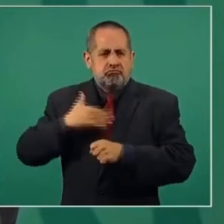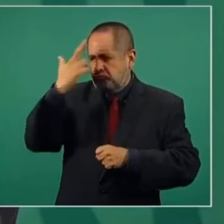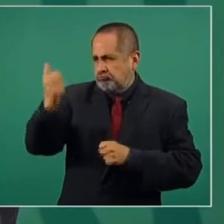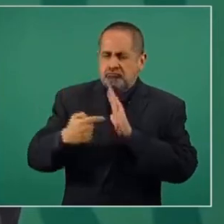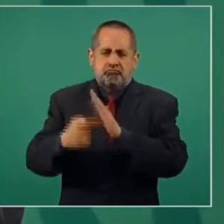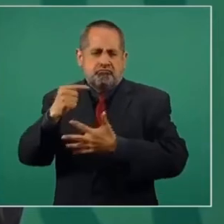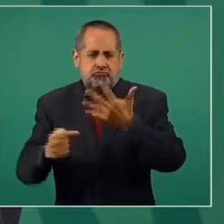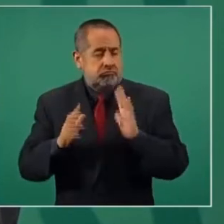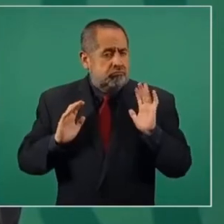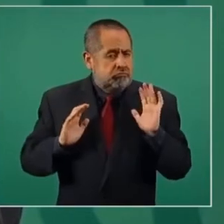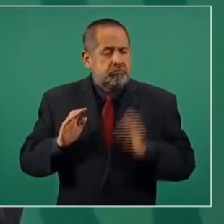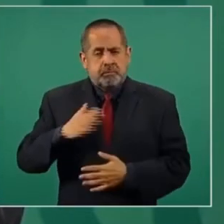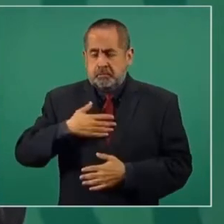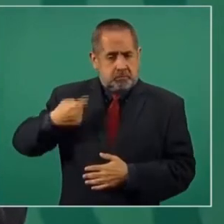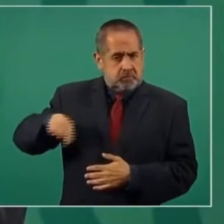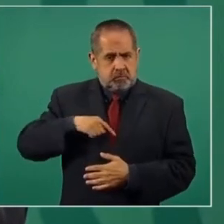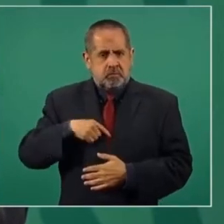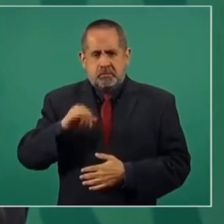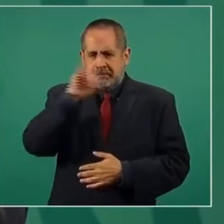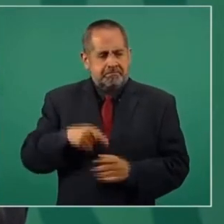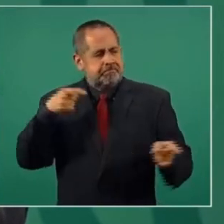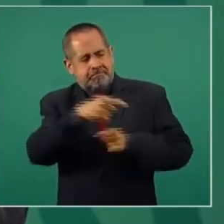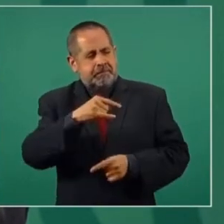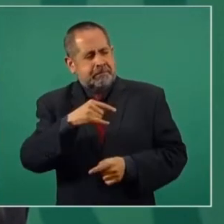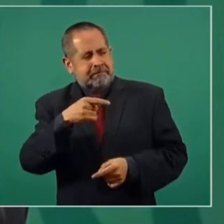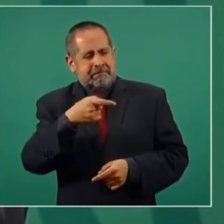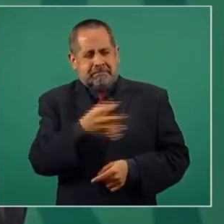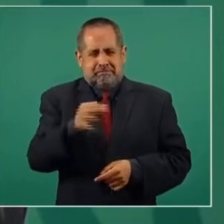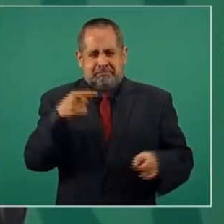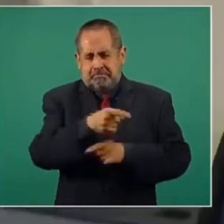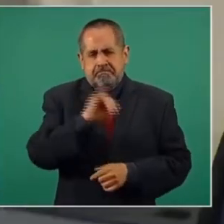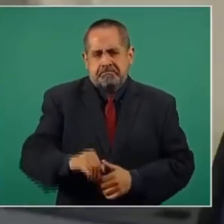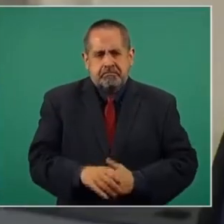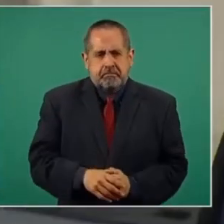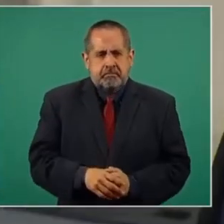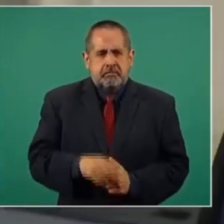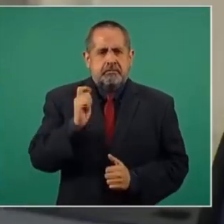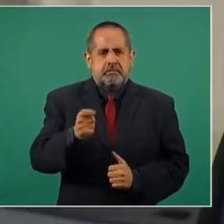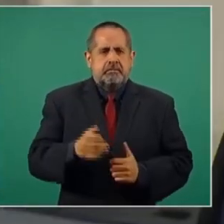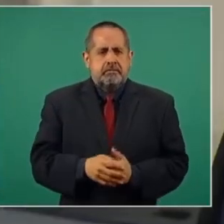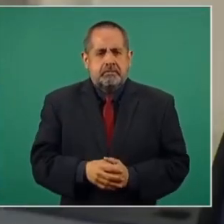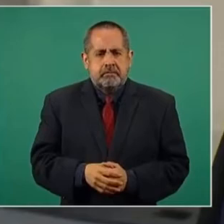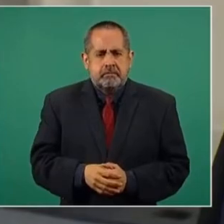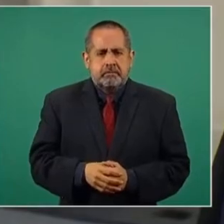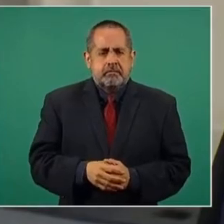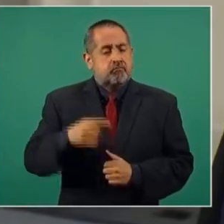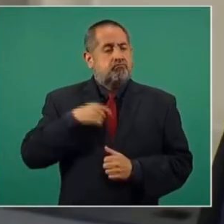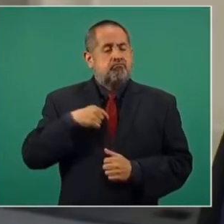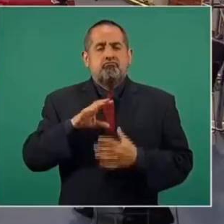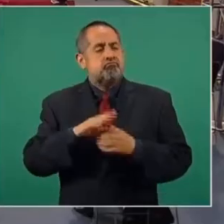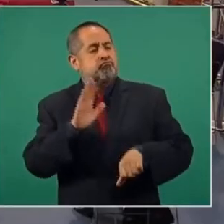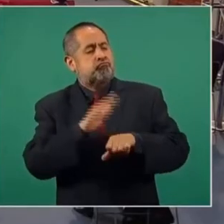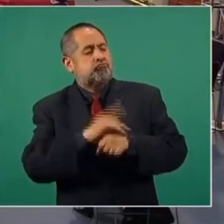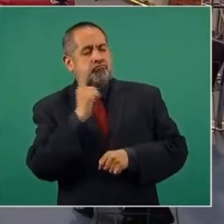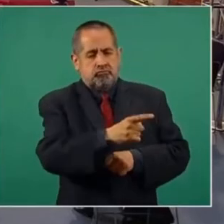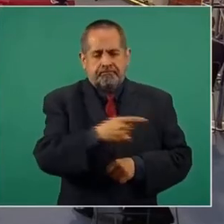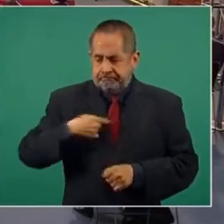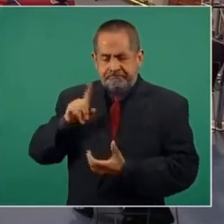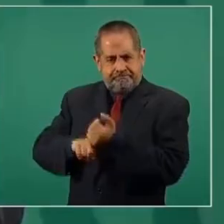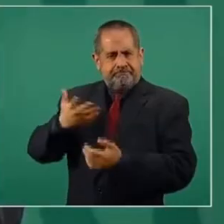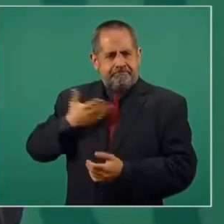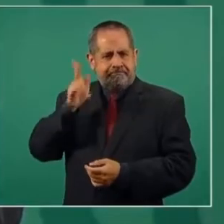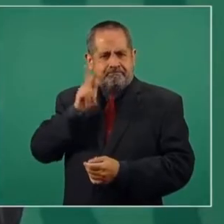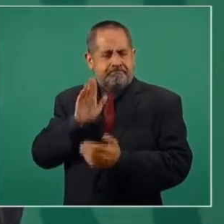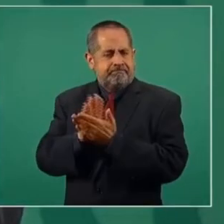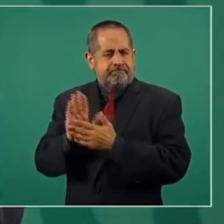Y de parte de nosotros, nunca un insulto. Y cuando yo hago un señalamiento, es porque tengo las